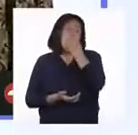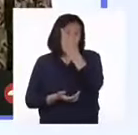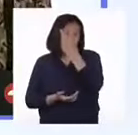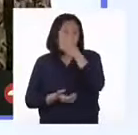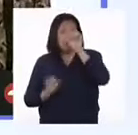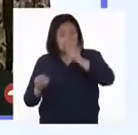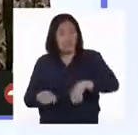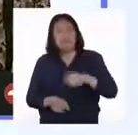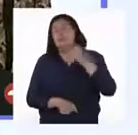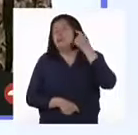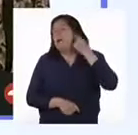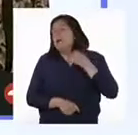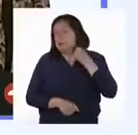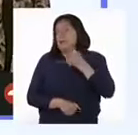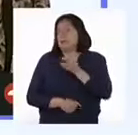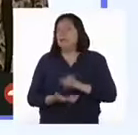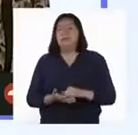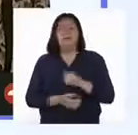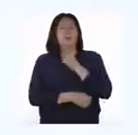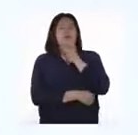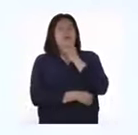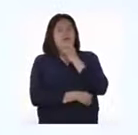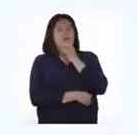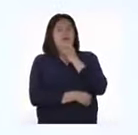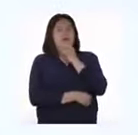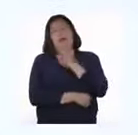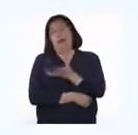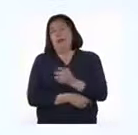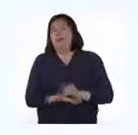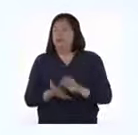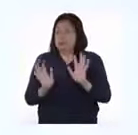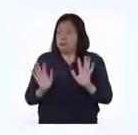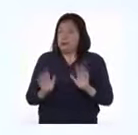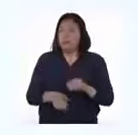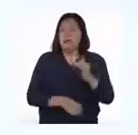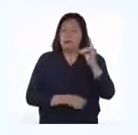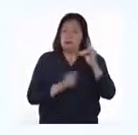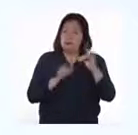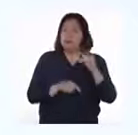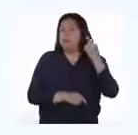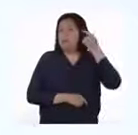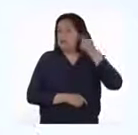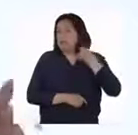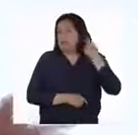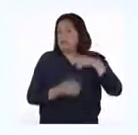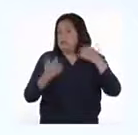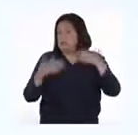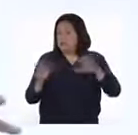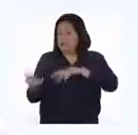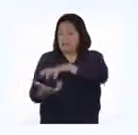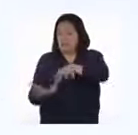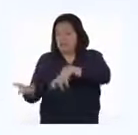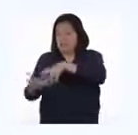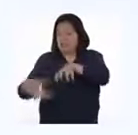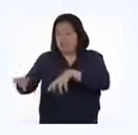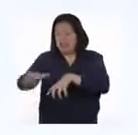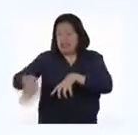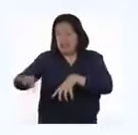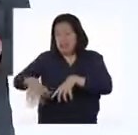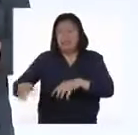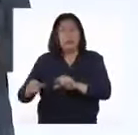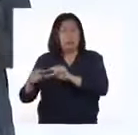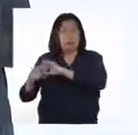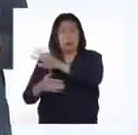tienen etiqueta. Ok, ok. Como se supone que las vicuñas etiquetadas están mezcladas en toda la